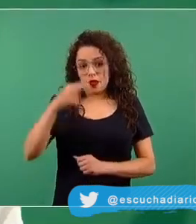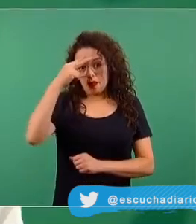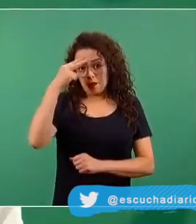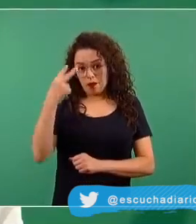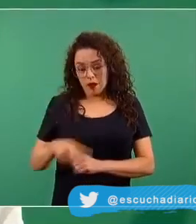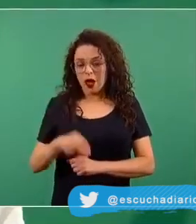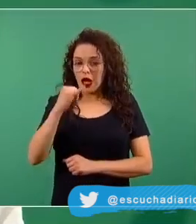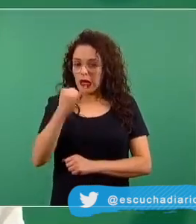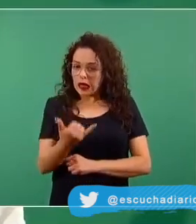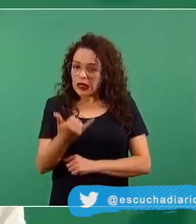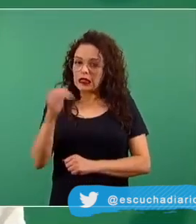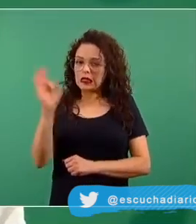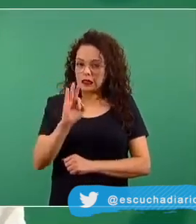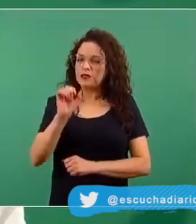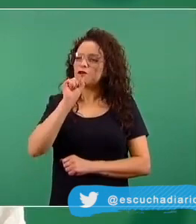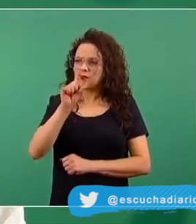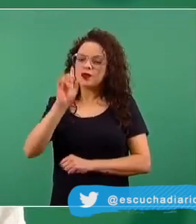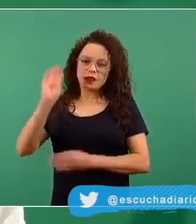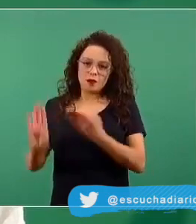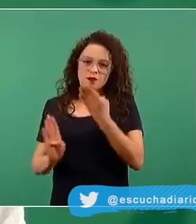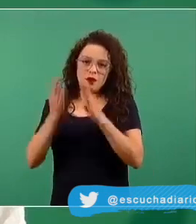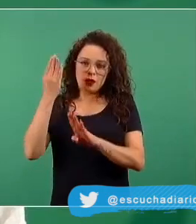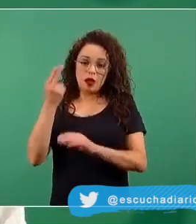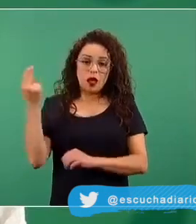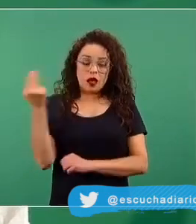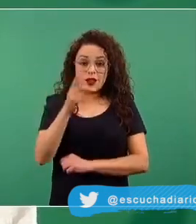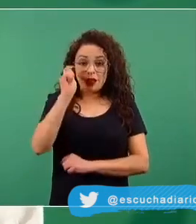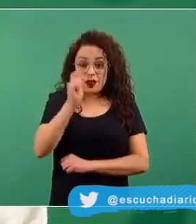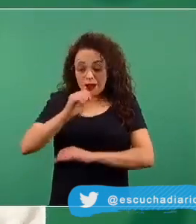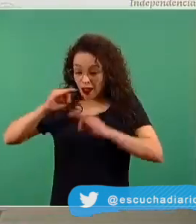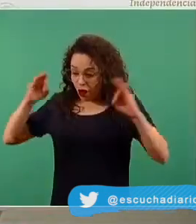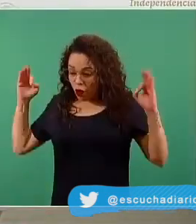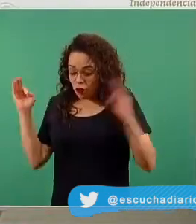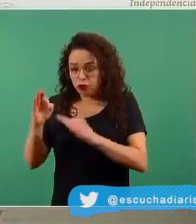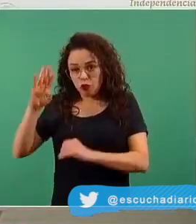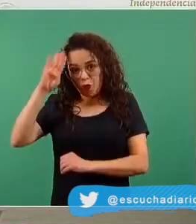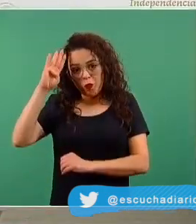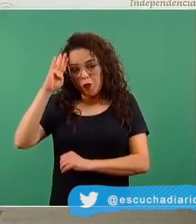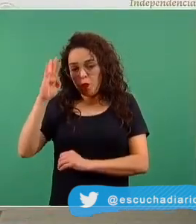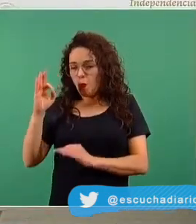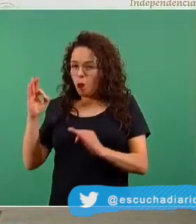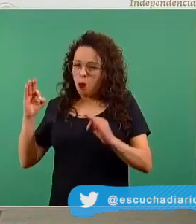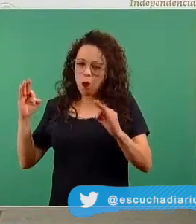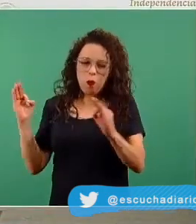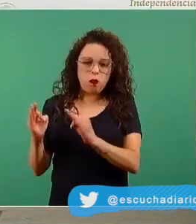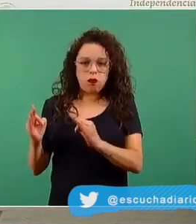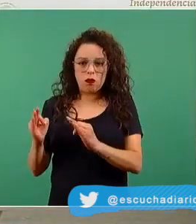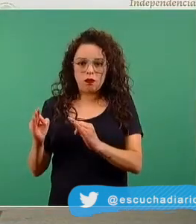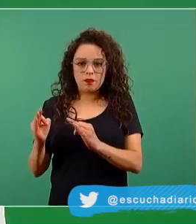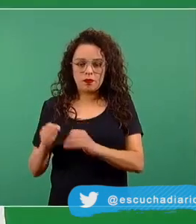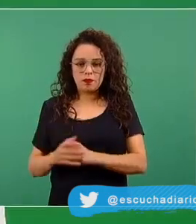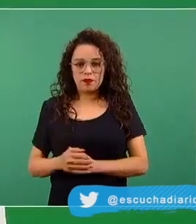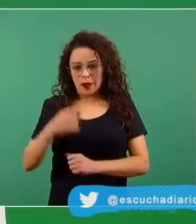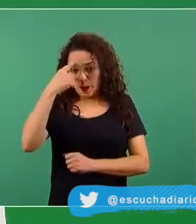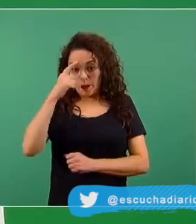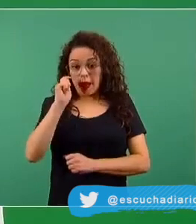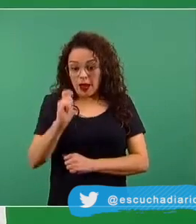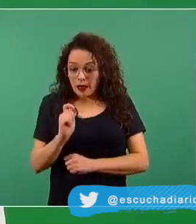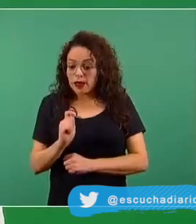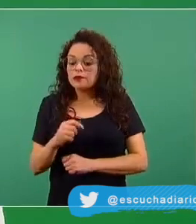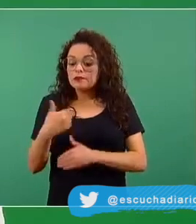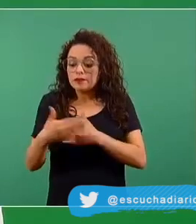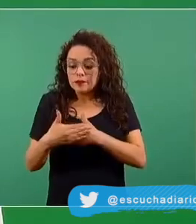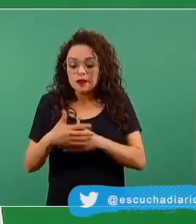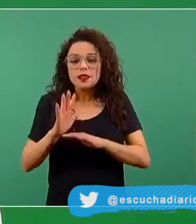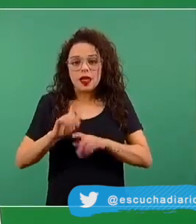mundo que requiriera condiciones de ultracongelación inmediatamente cercanas a su aplicación. En su momento, la parte